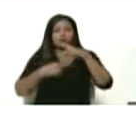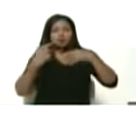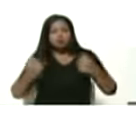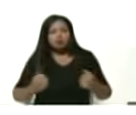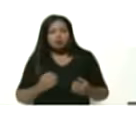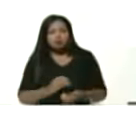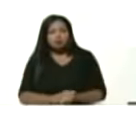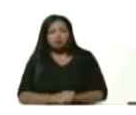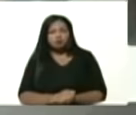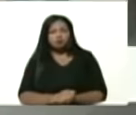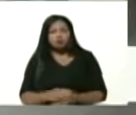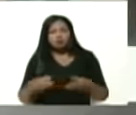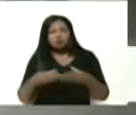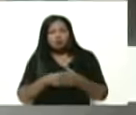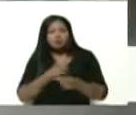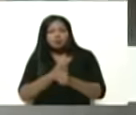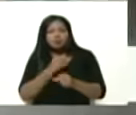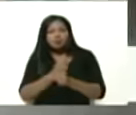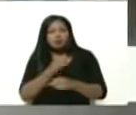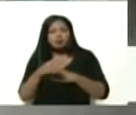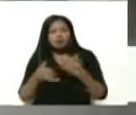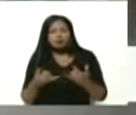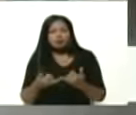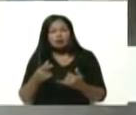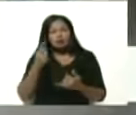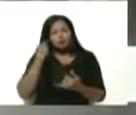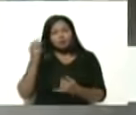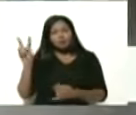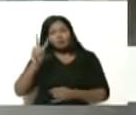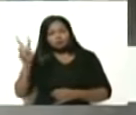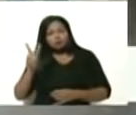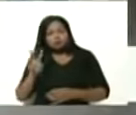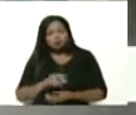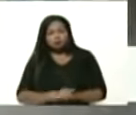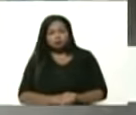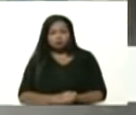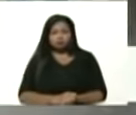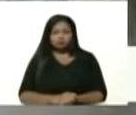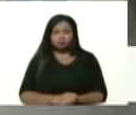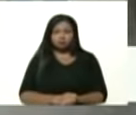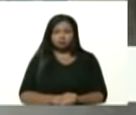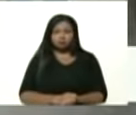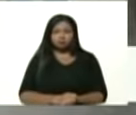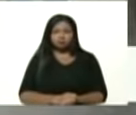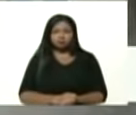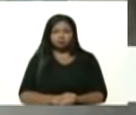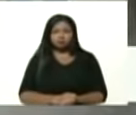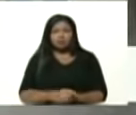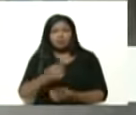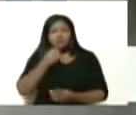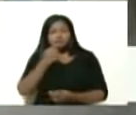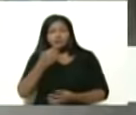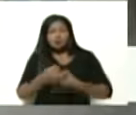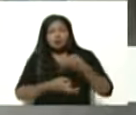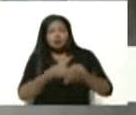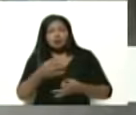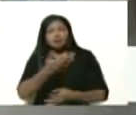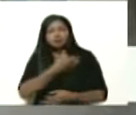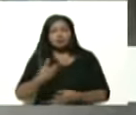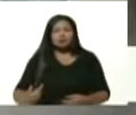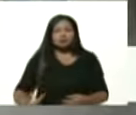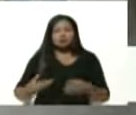de la clase trabajadora y de la mujer venezolana le decía a usted presidente podemos pasar toda la tarde